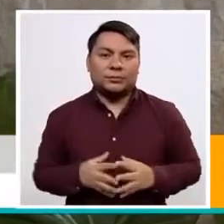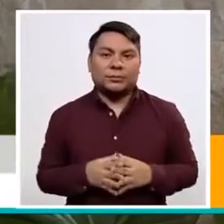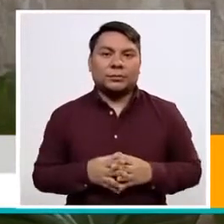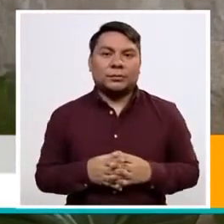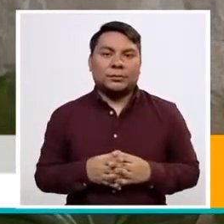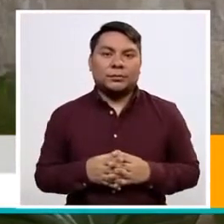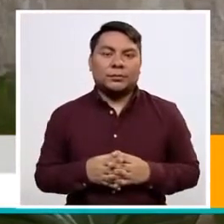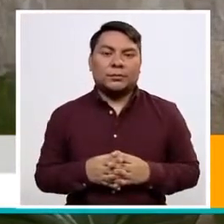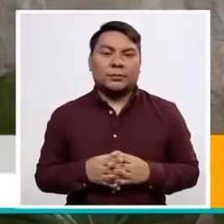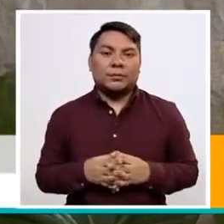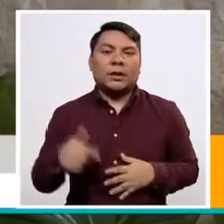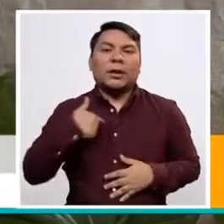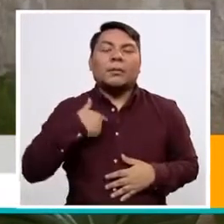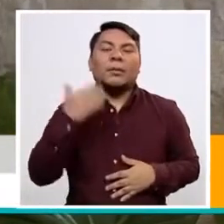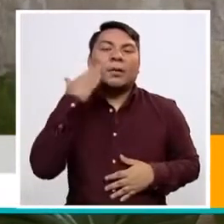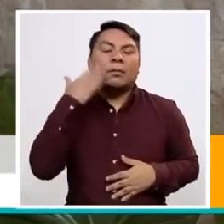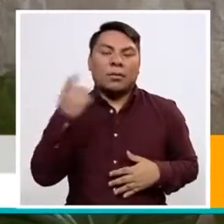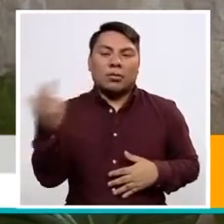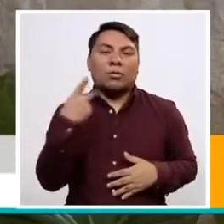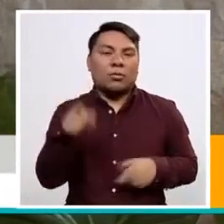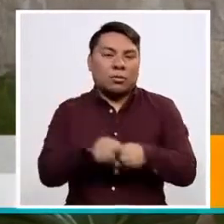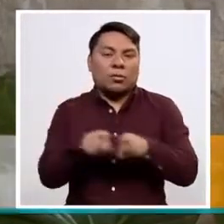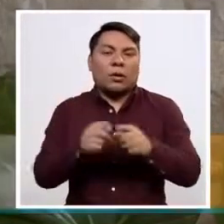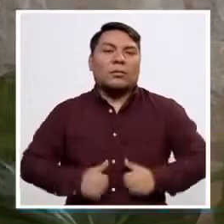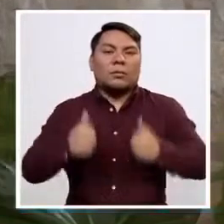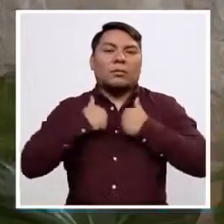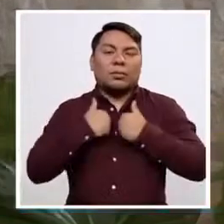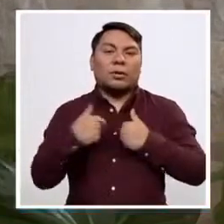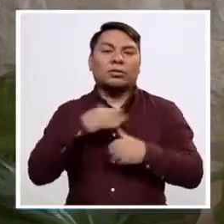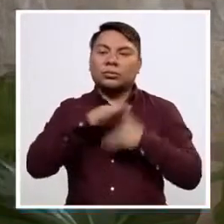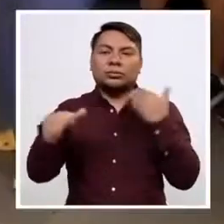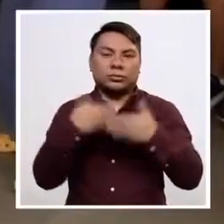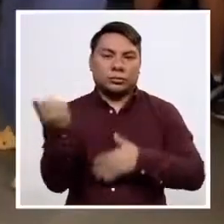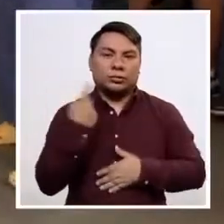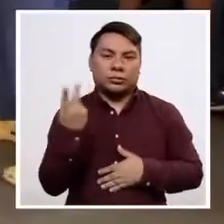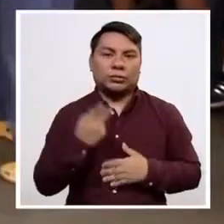Mi hermana es muy linda. Solo apertura es especial.